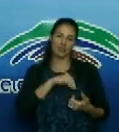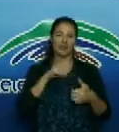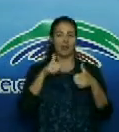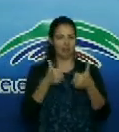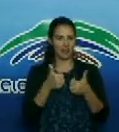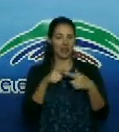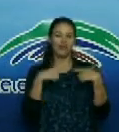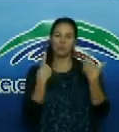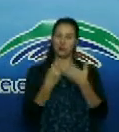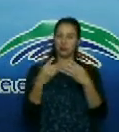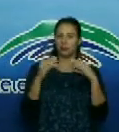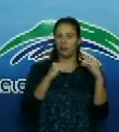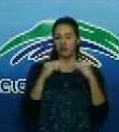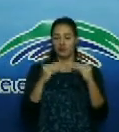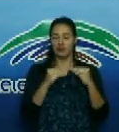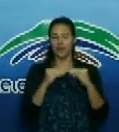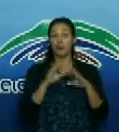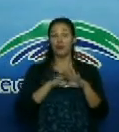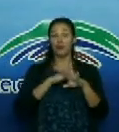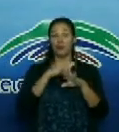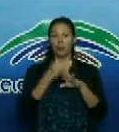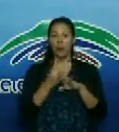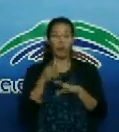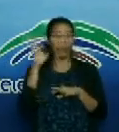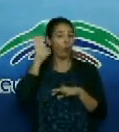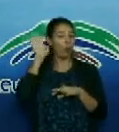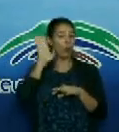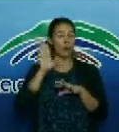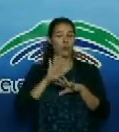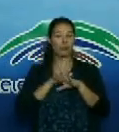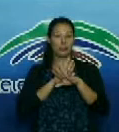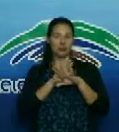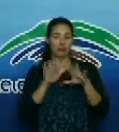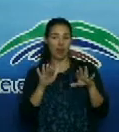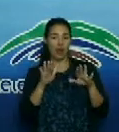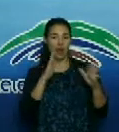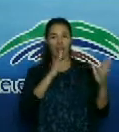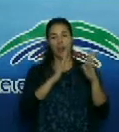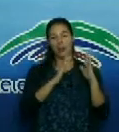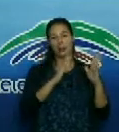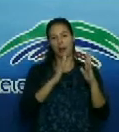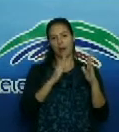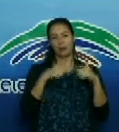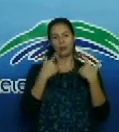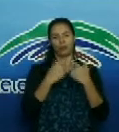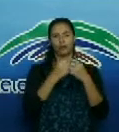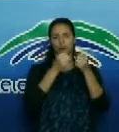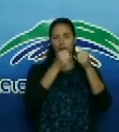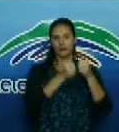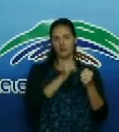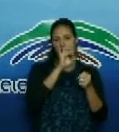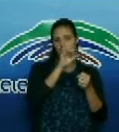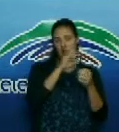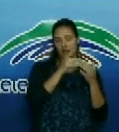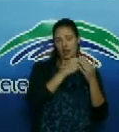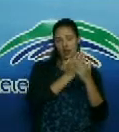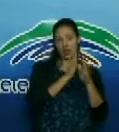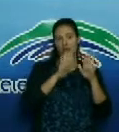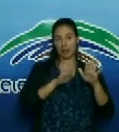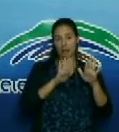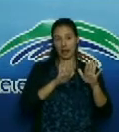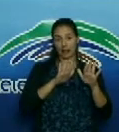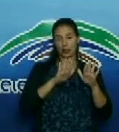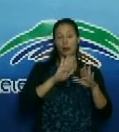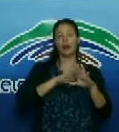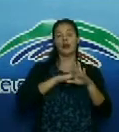pero bueno, qué alegría sentimos ya cuando estábamos en la etapa en el centro de aislamiento en la etapa ya de